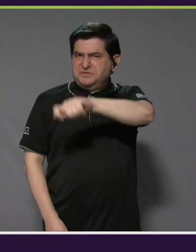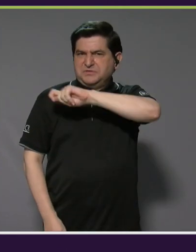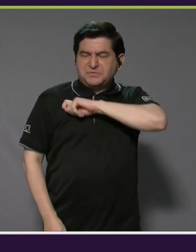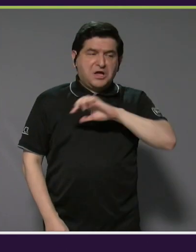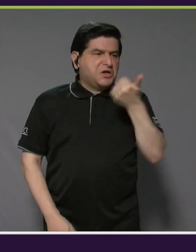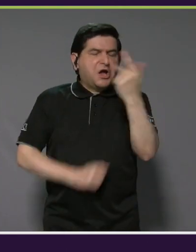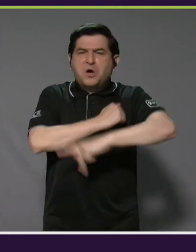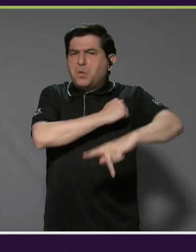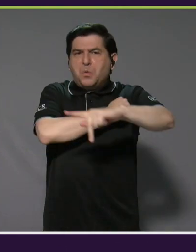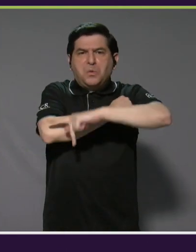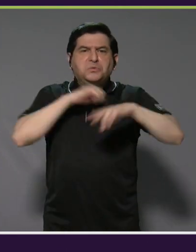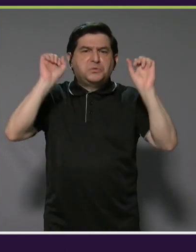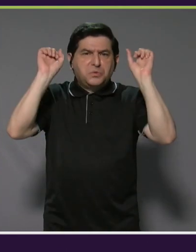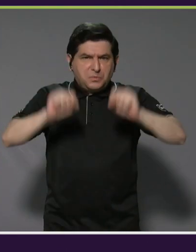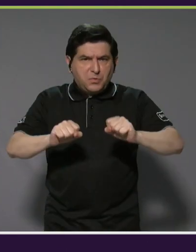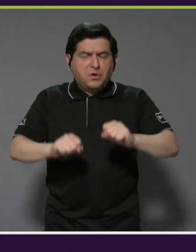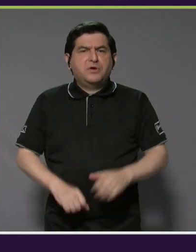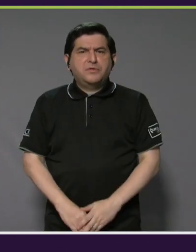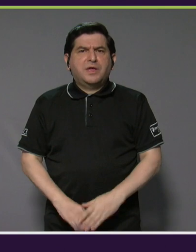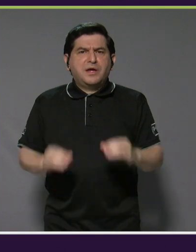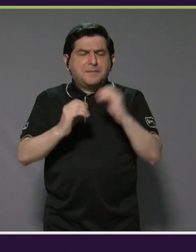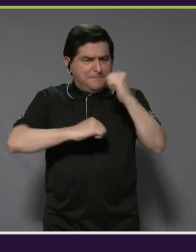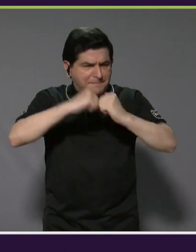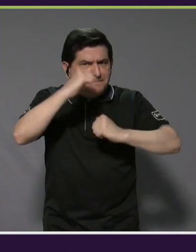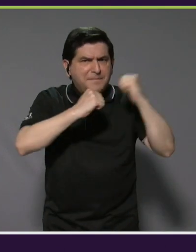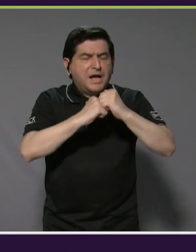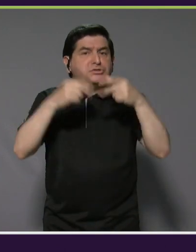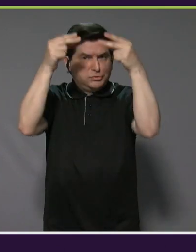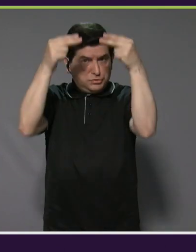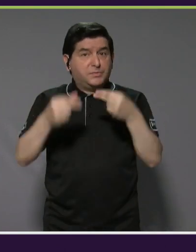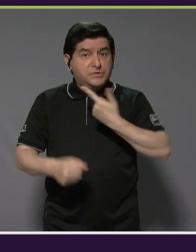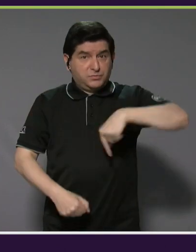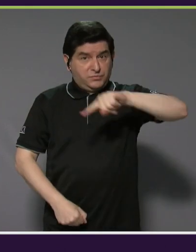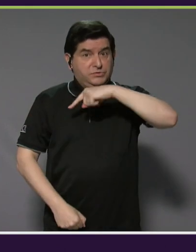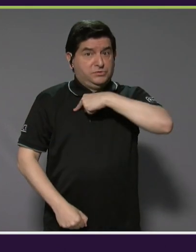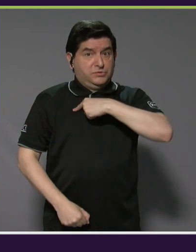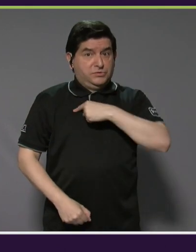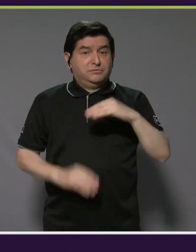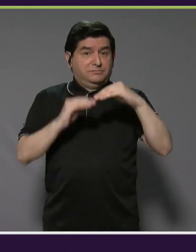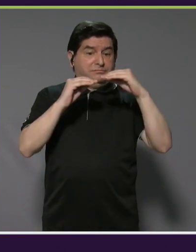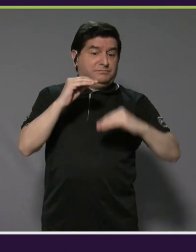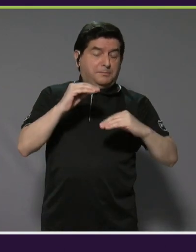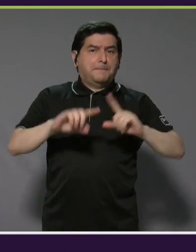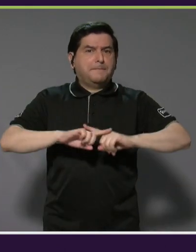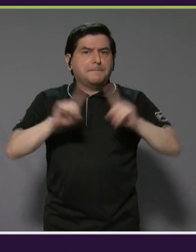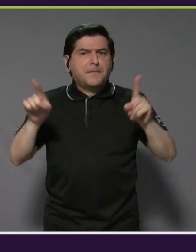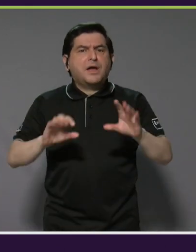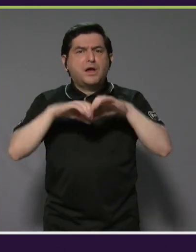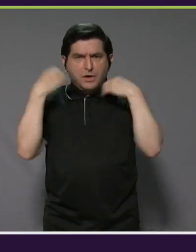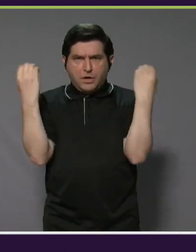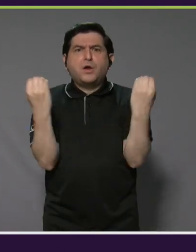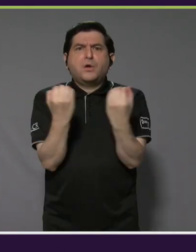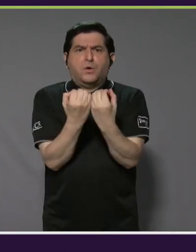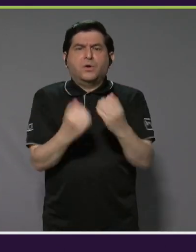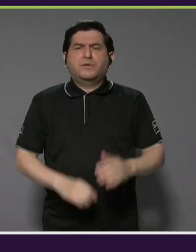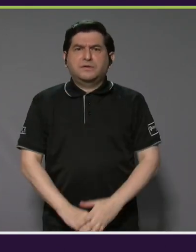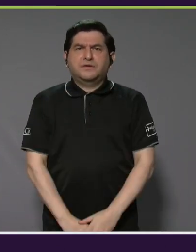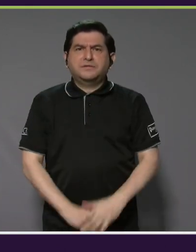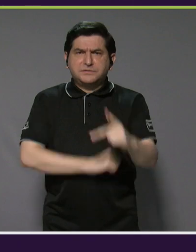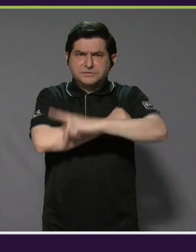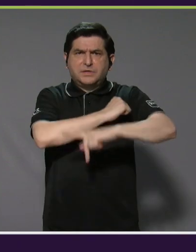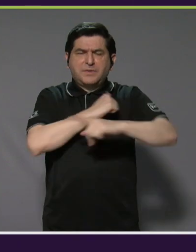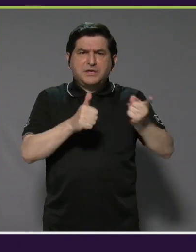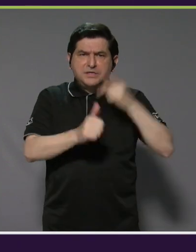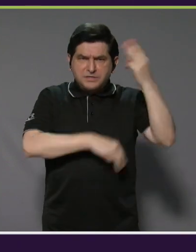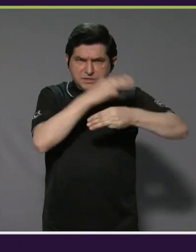países que tienen mayores infraestructuras y presupuestos que nosotros, pues la organización, siendo un país de